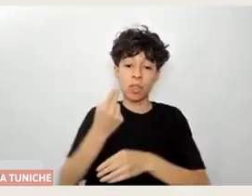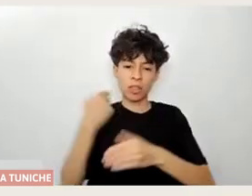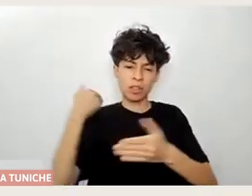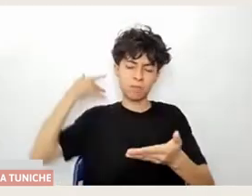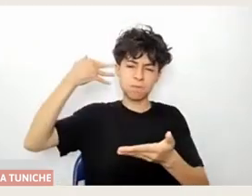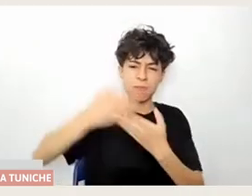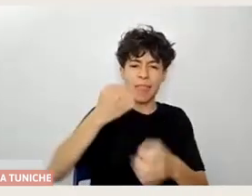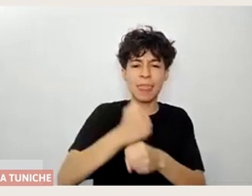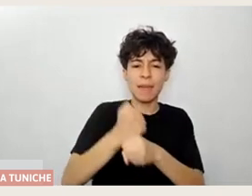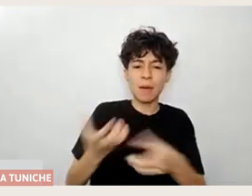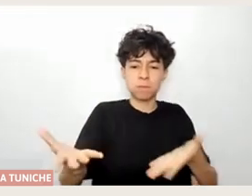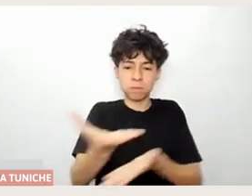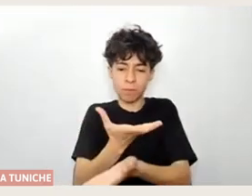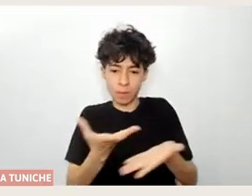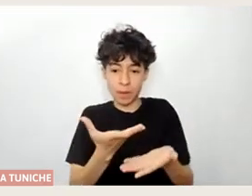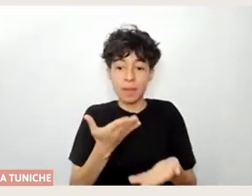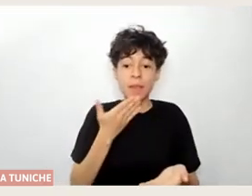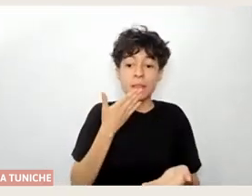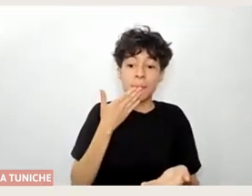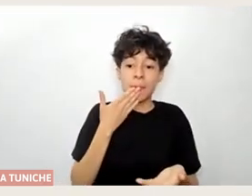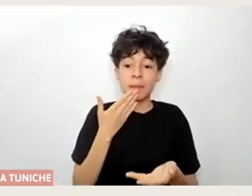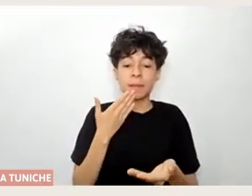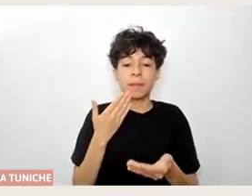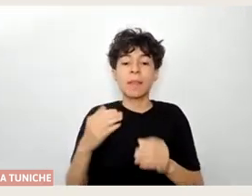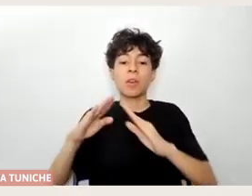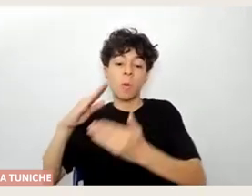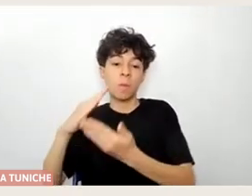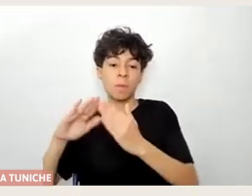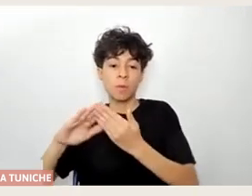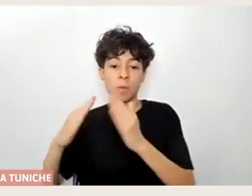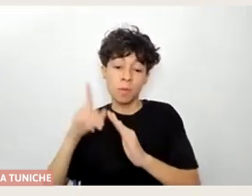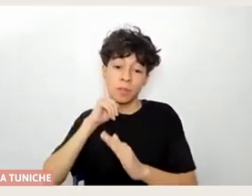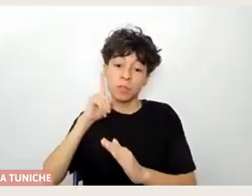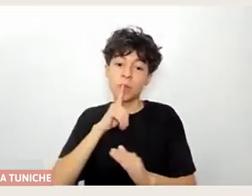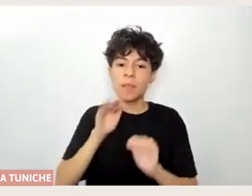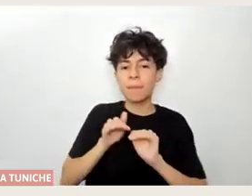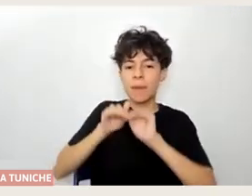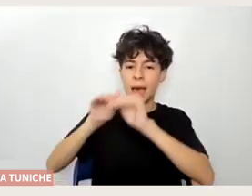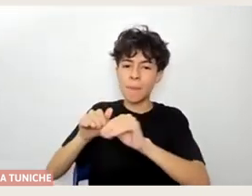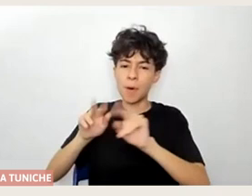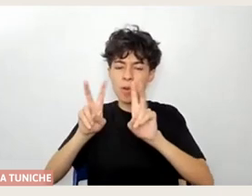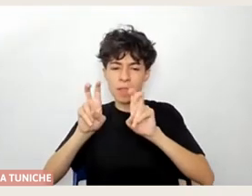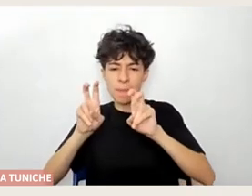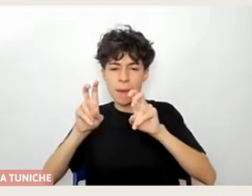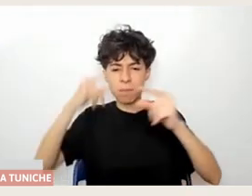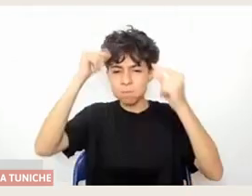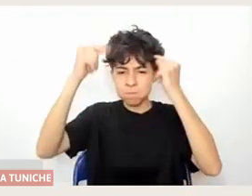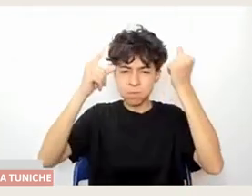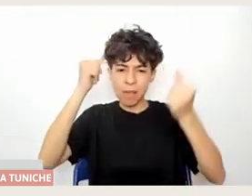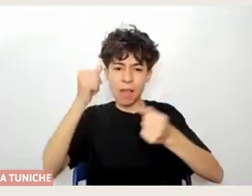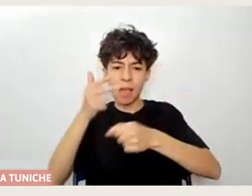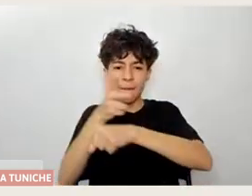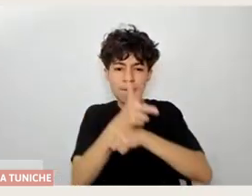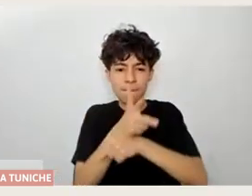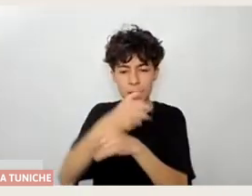discapacidad y de la comunidad sorda en sus procesos de creación y experimentación audiovisual en cine, para imaginar,